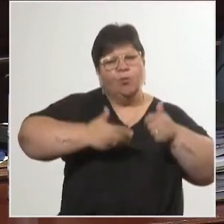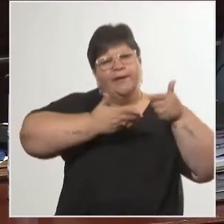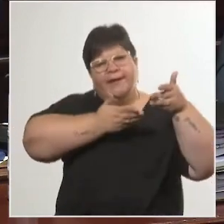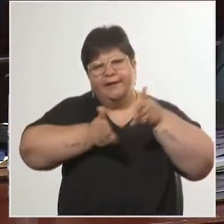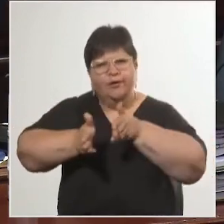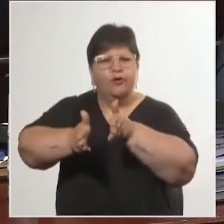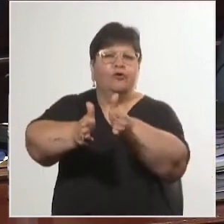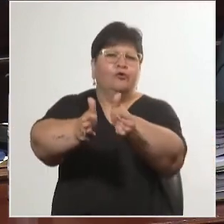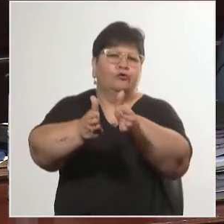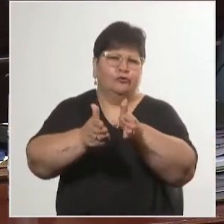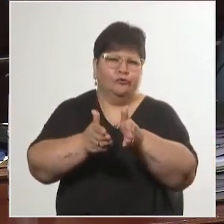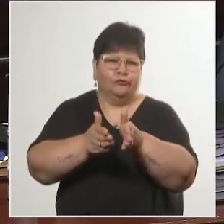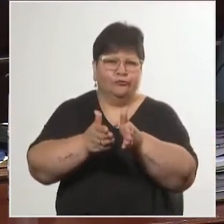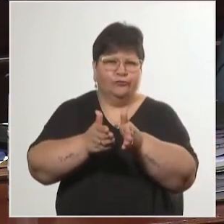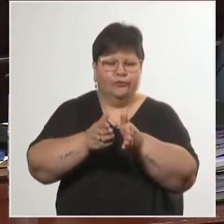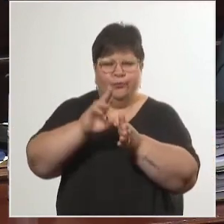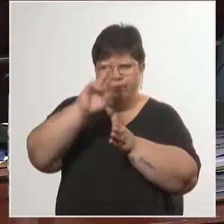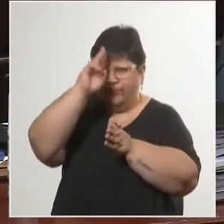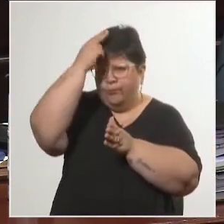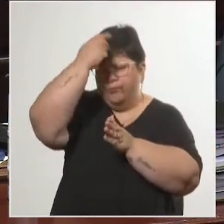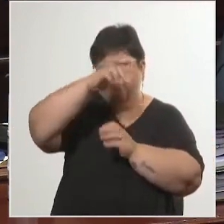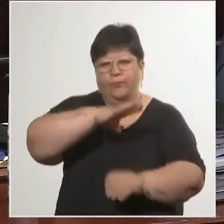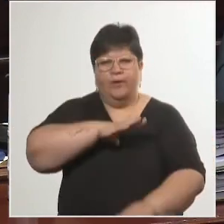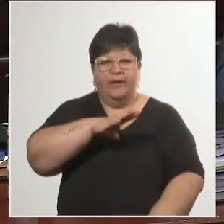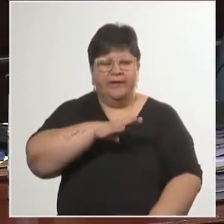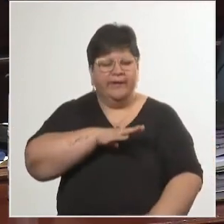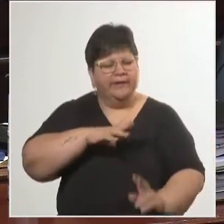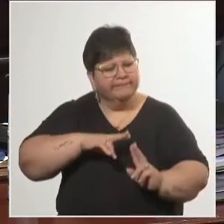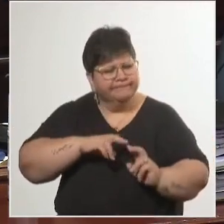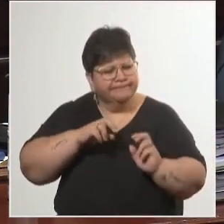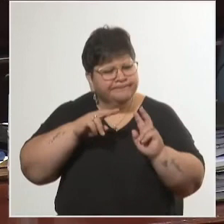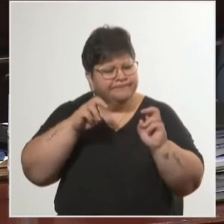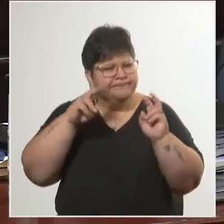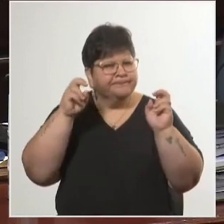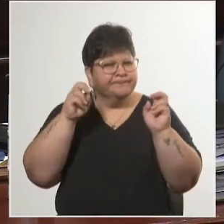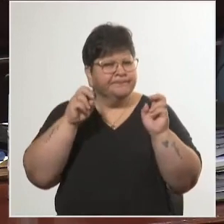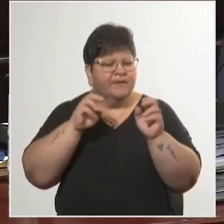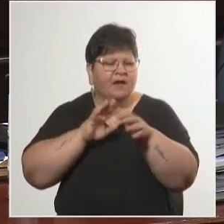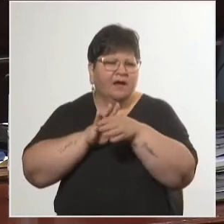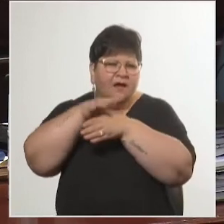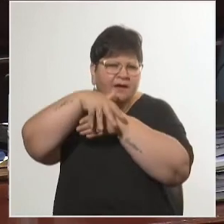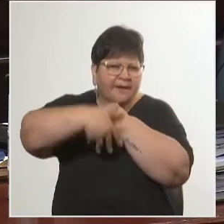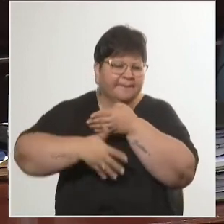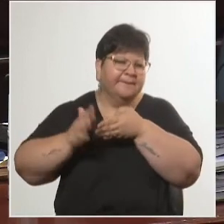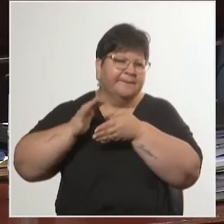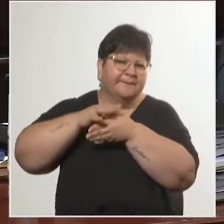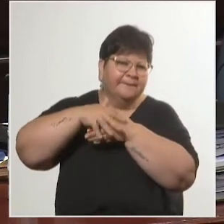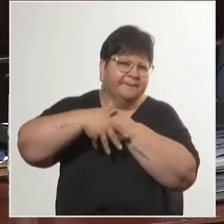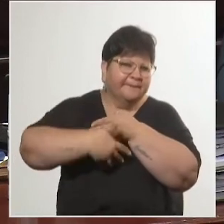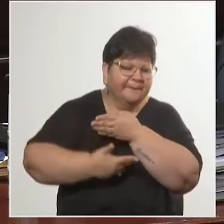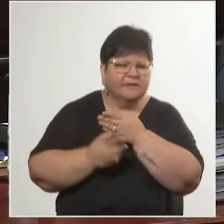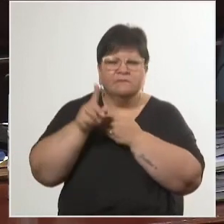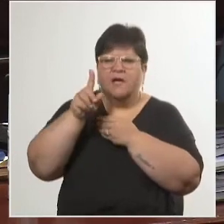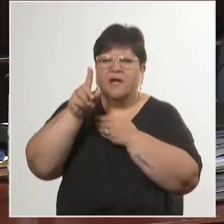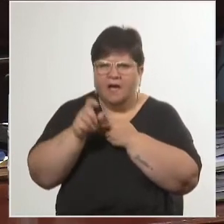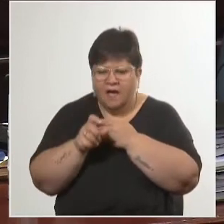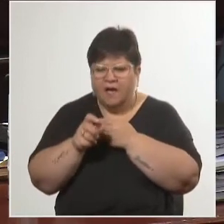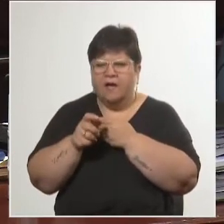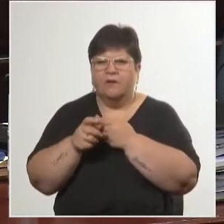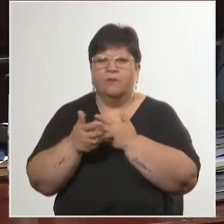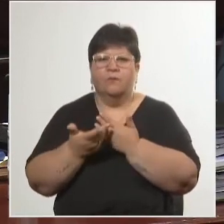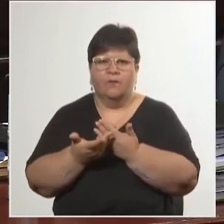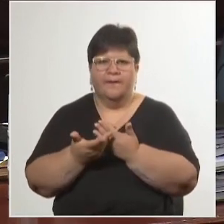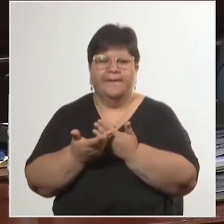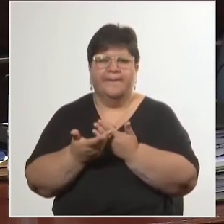seriedad estudiar el tema del represamiento de aguas que sea por lo menos